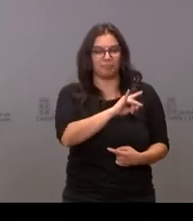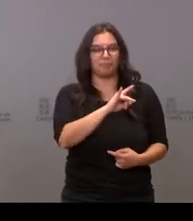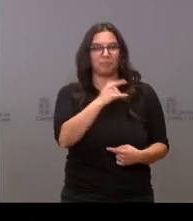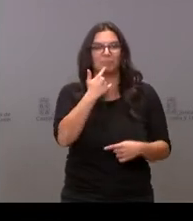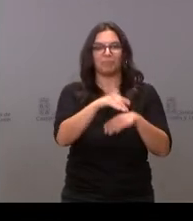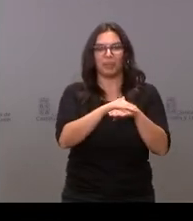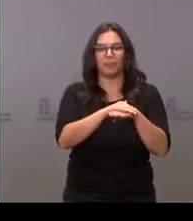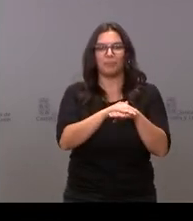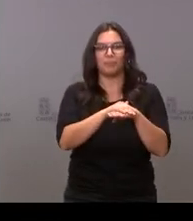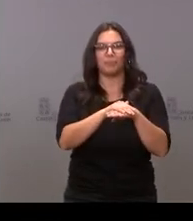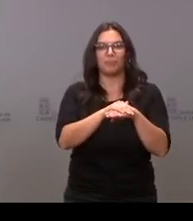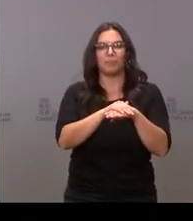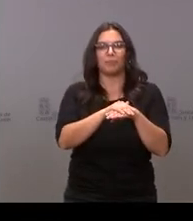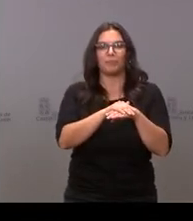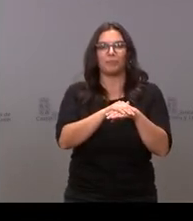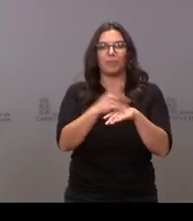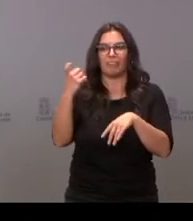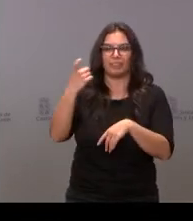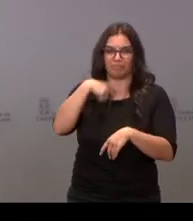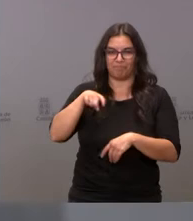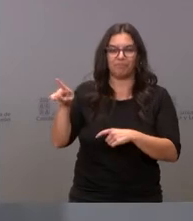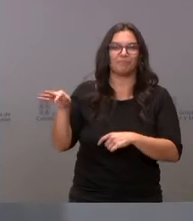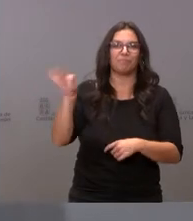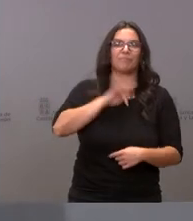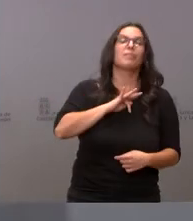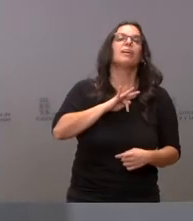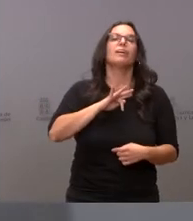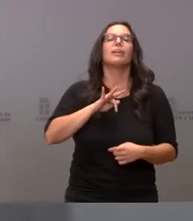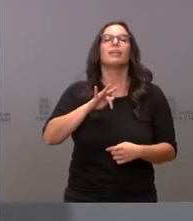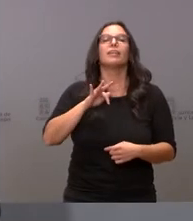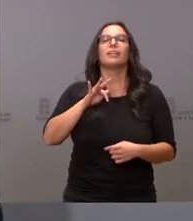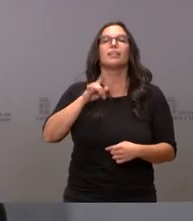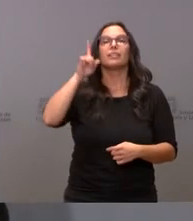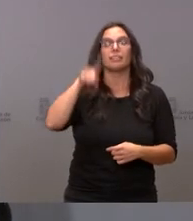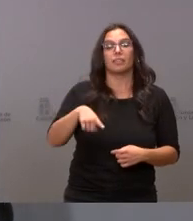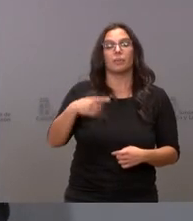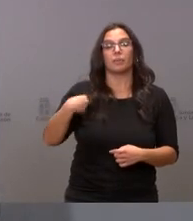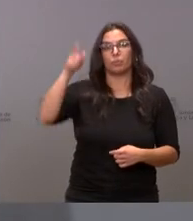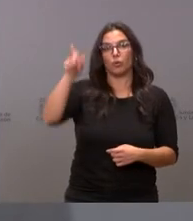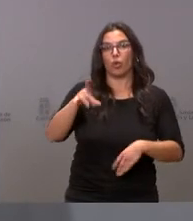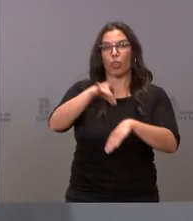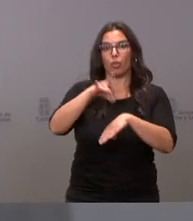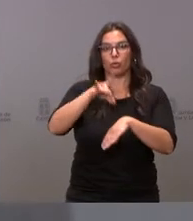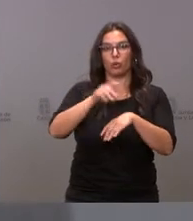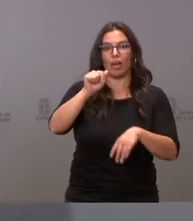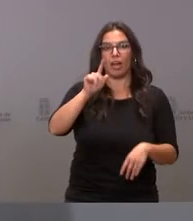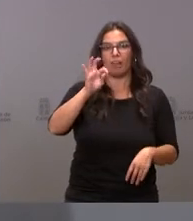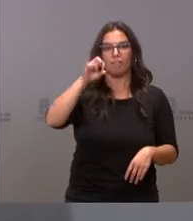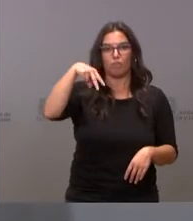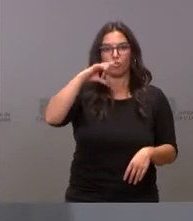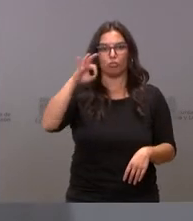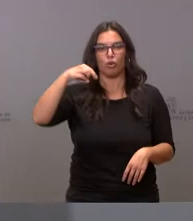Se comunica también hoy el cese a petición propia del doctor Alfonso Montero, que cese